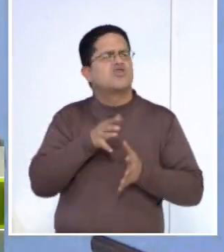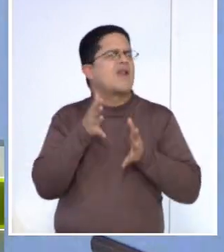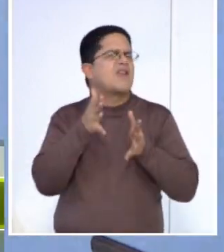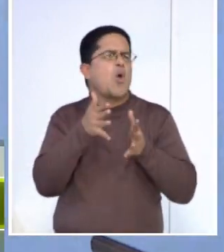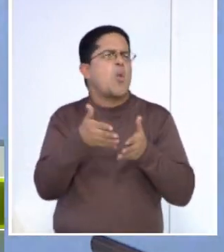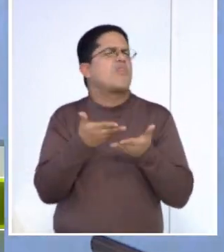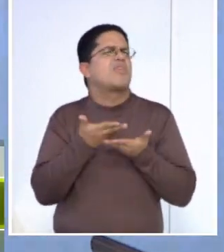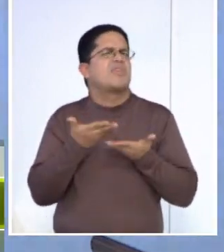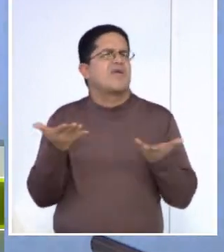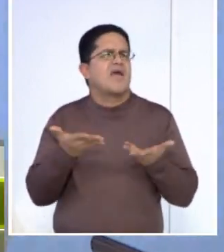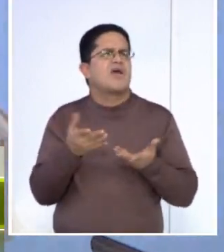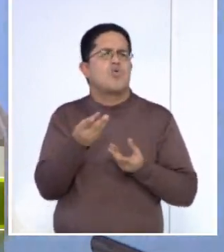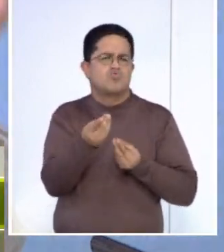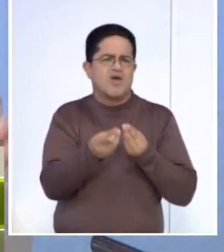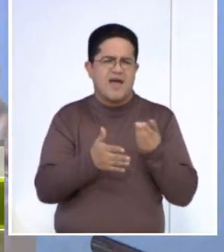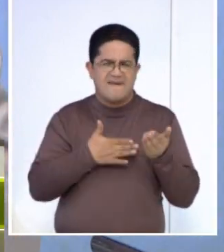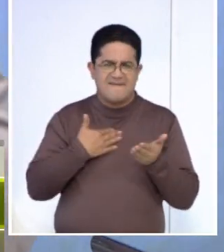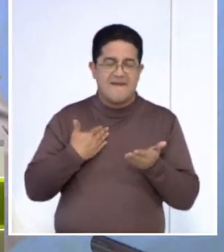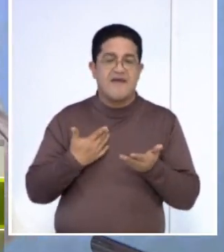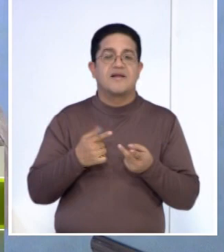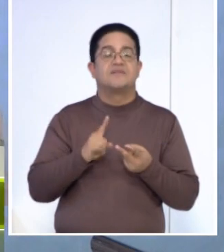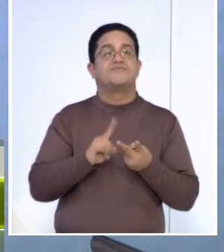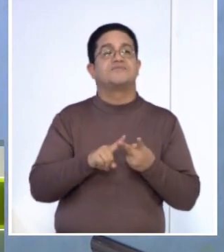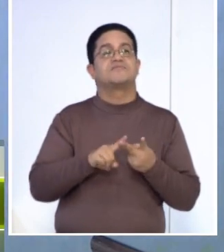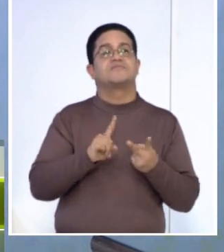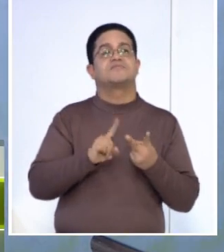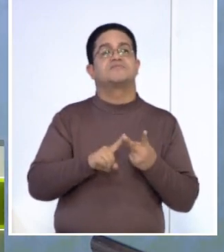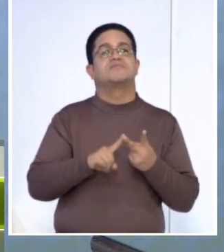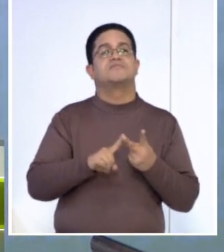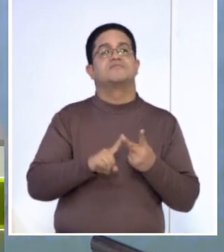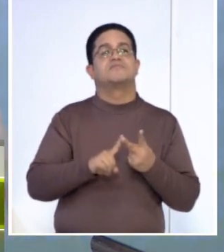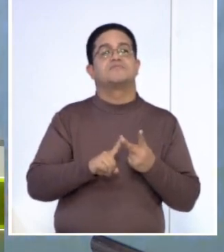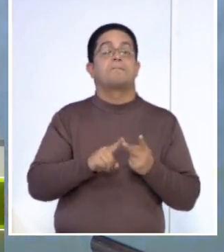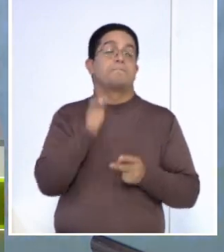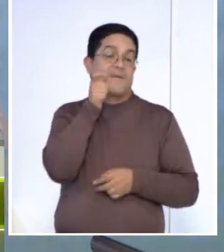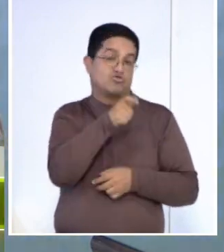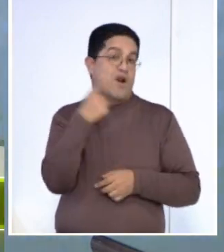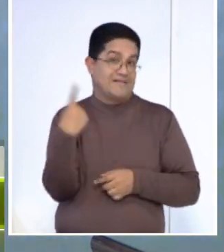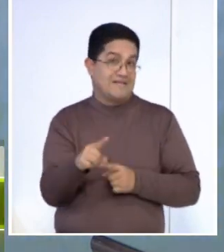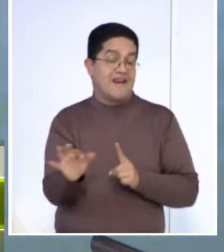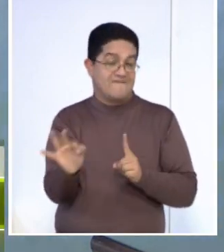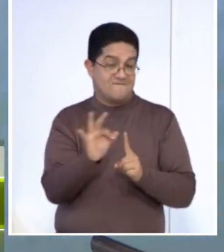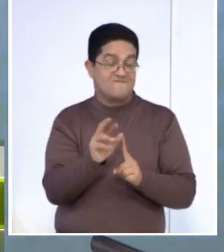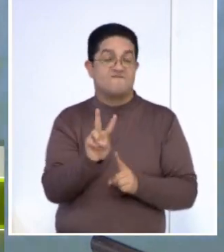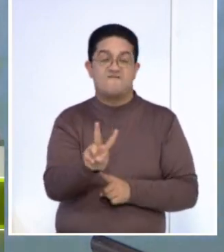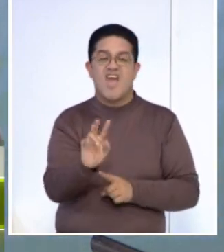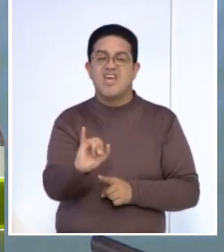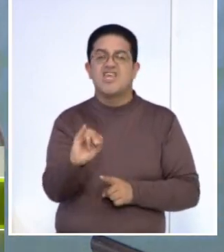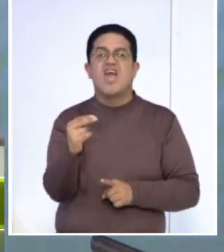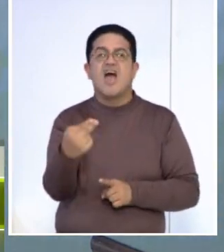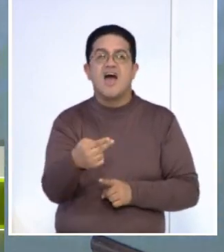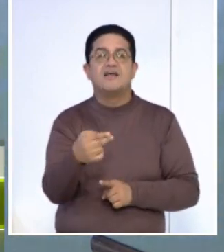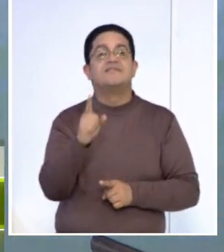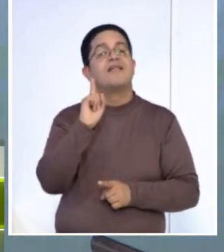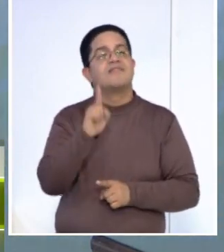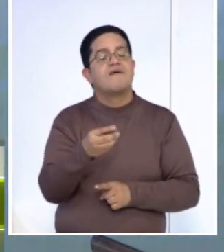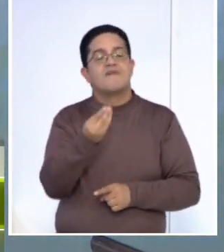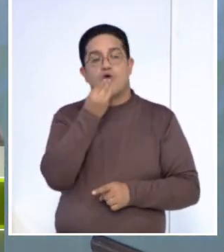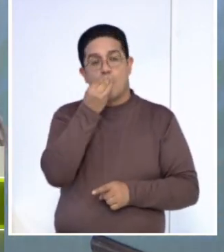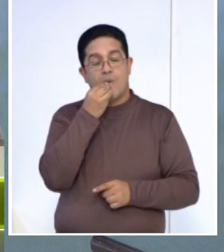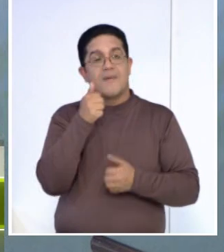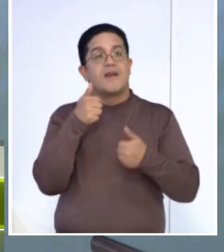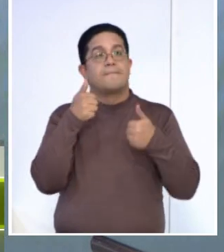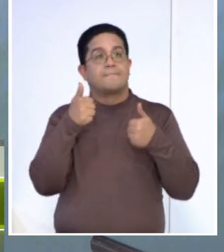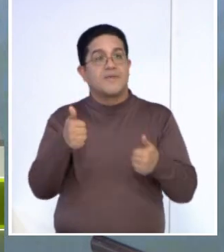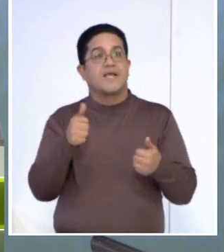en general que quieren mejorar su sistema inmunológico? Incluyendo los pacientes que conviven con el HIV, es básicamente que tengan una buena alimentación